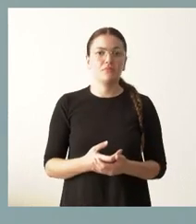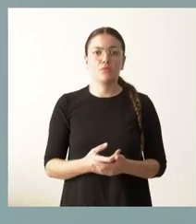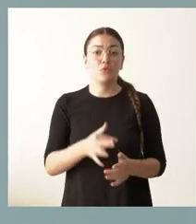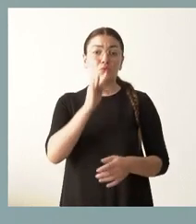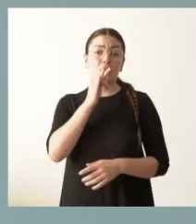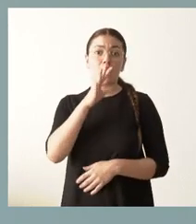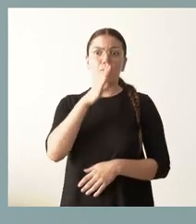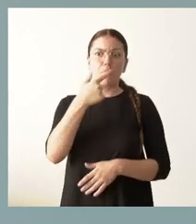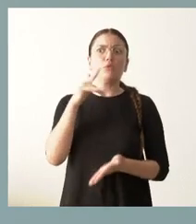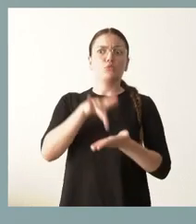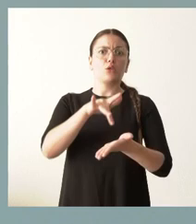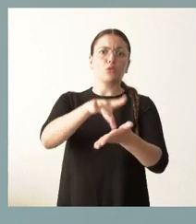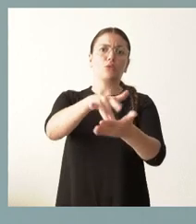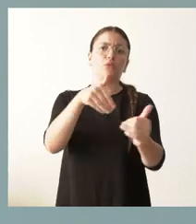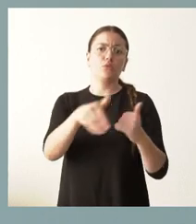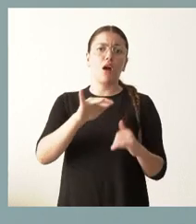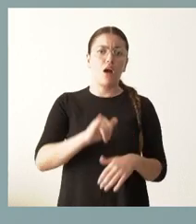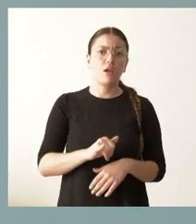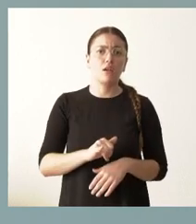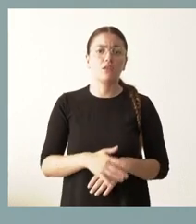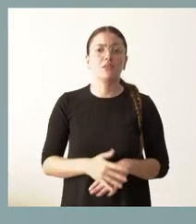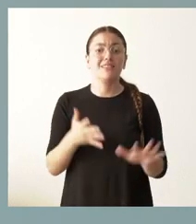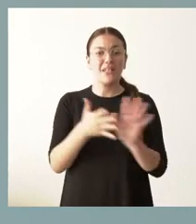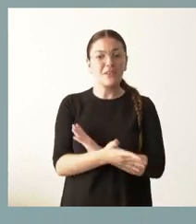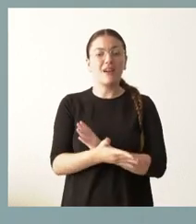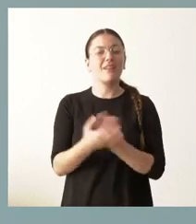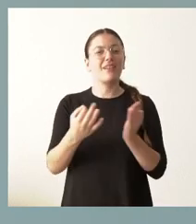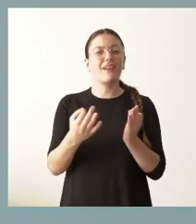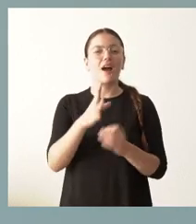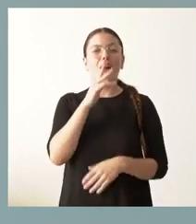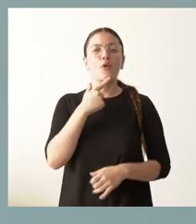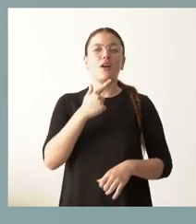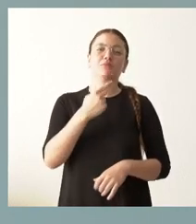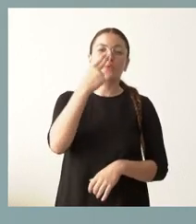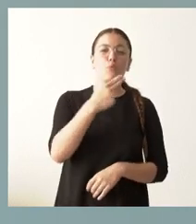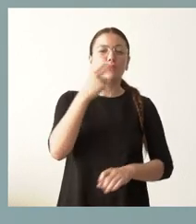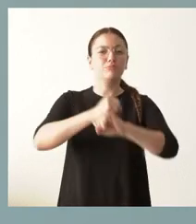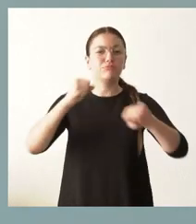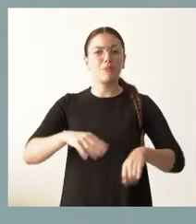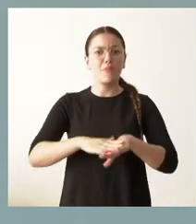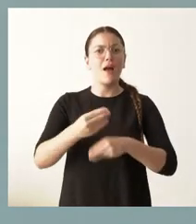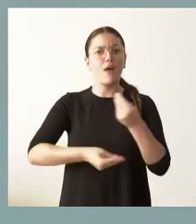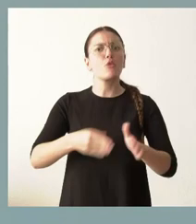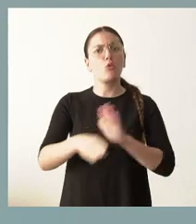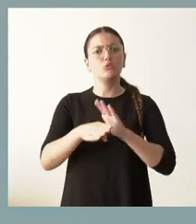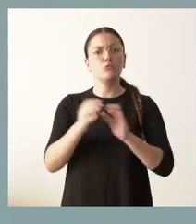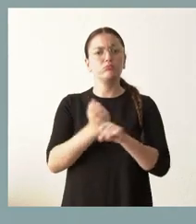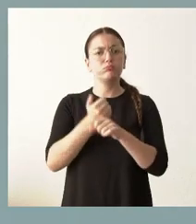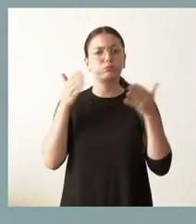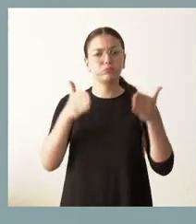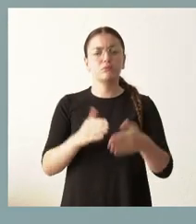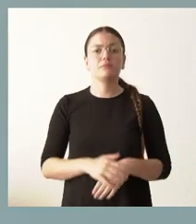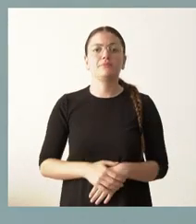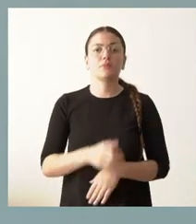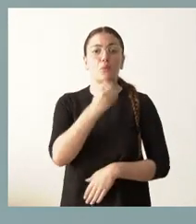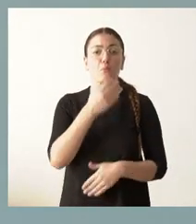pasando momentos de riesgo, sino reafirmar nuestro compromiso en seguir actuando por la vía que les he descrito anteriormente. Hola, buenos días.